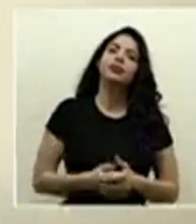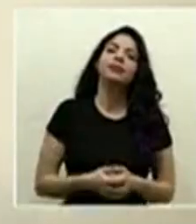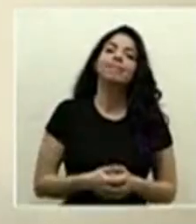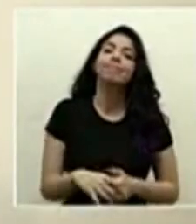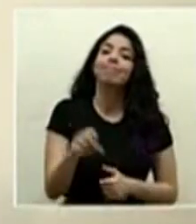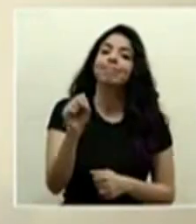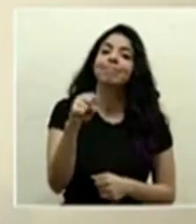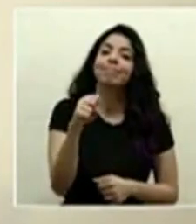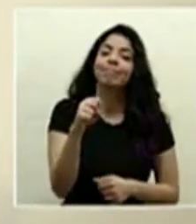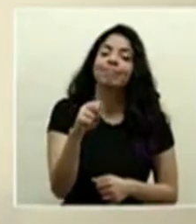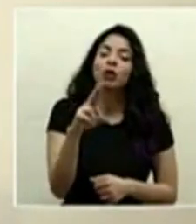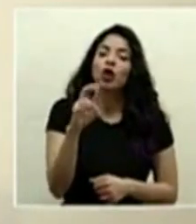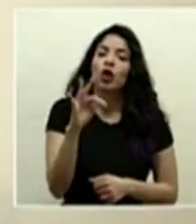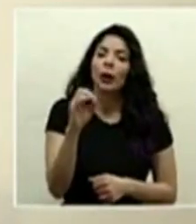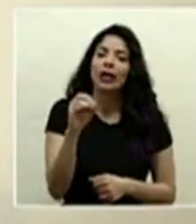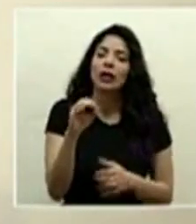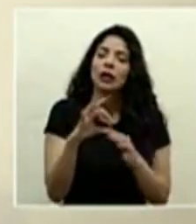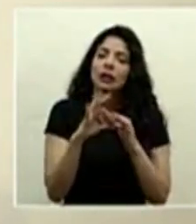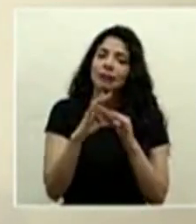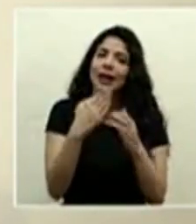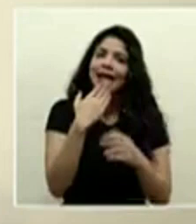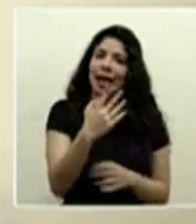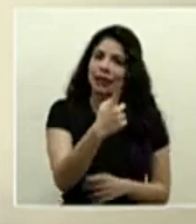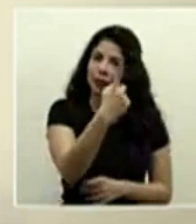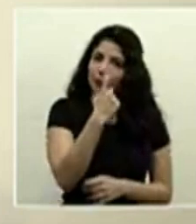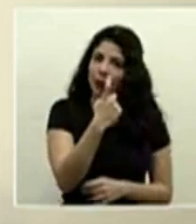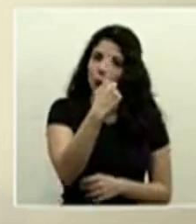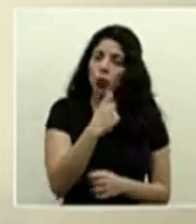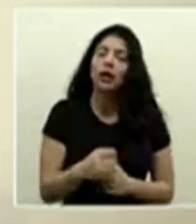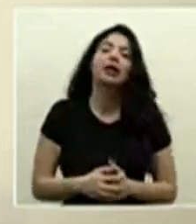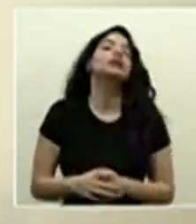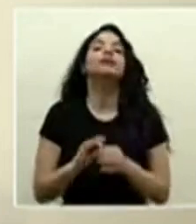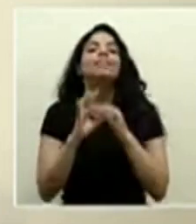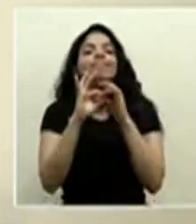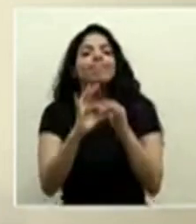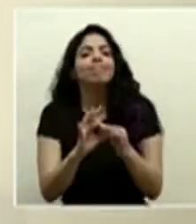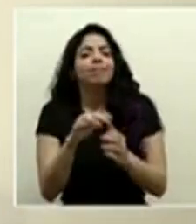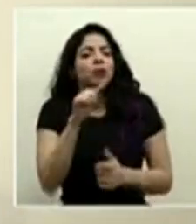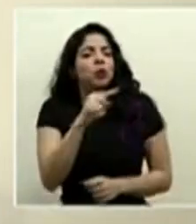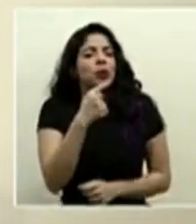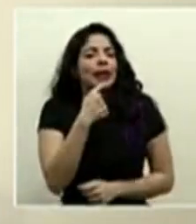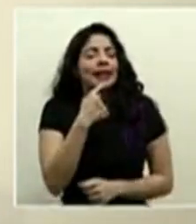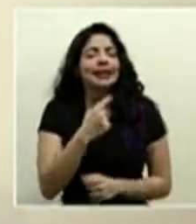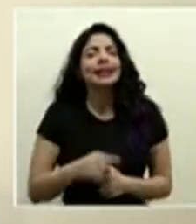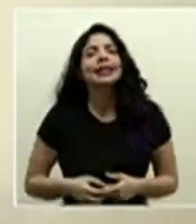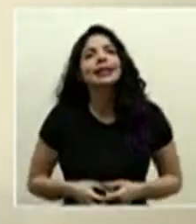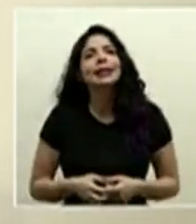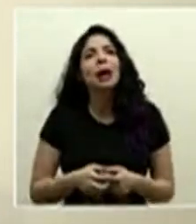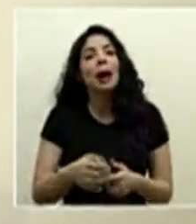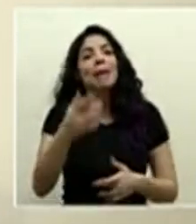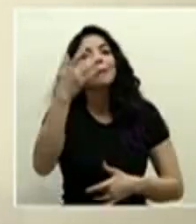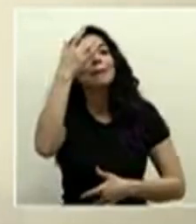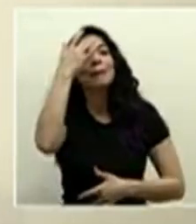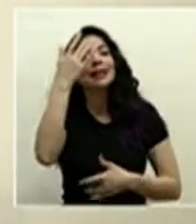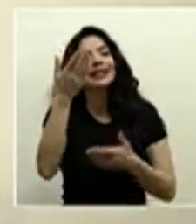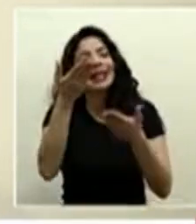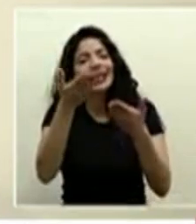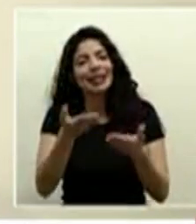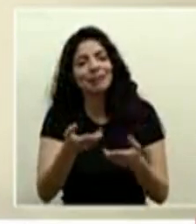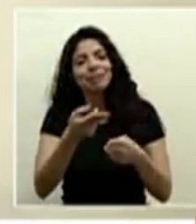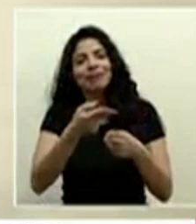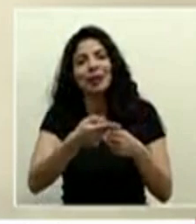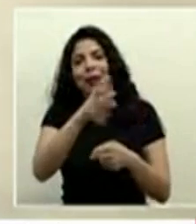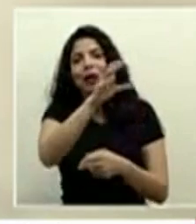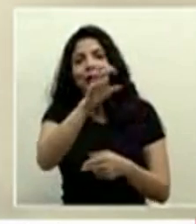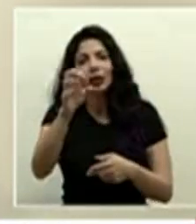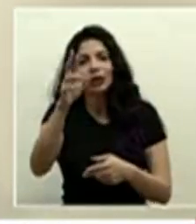sí Roberto con respecto a gracias por sus preguntas con respecto al como usted dice paciente que se llama